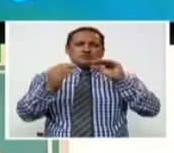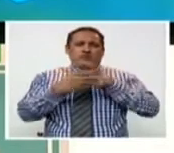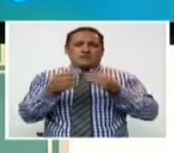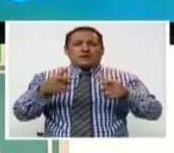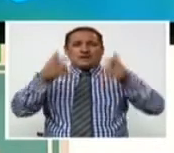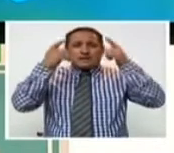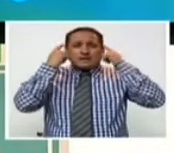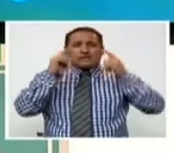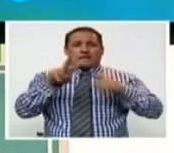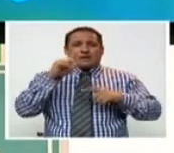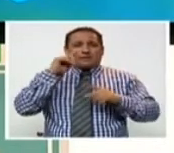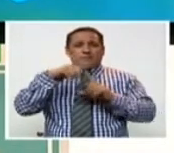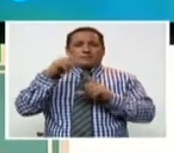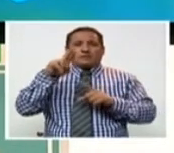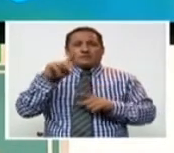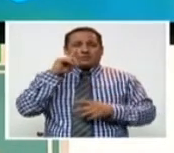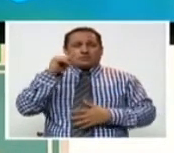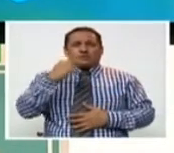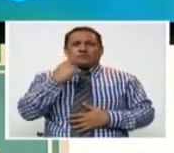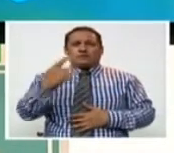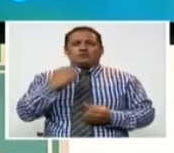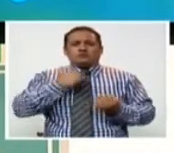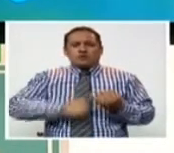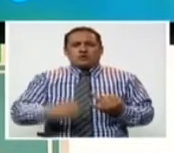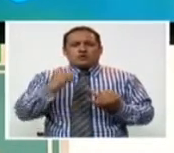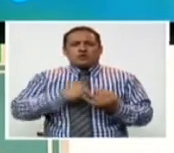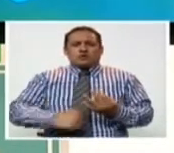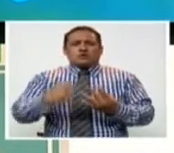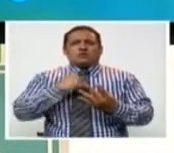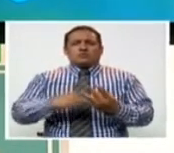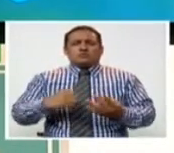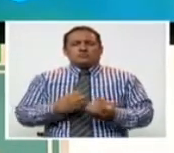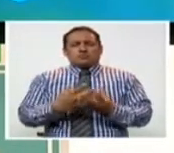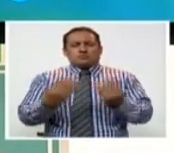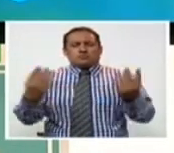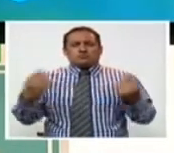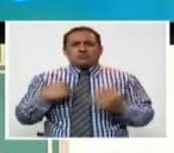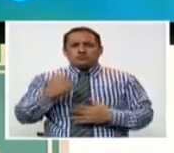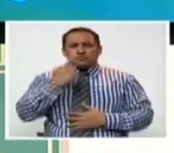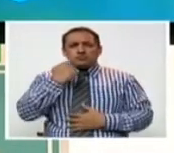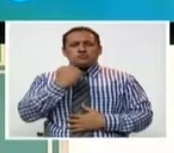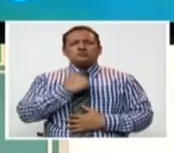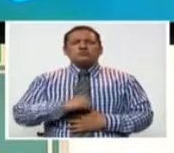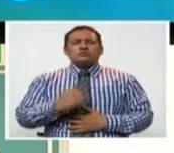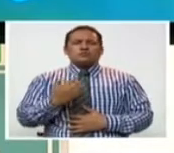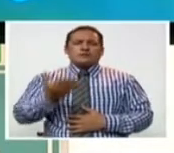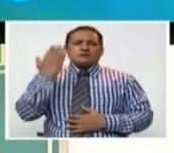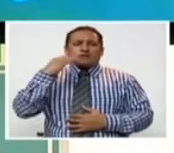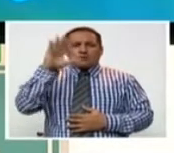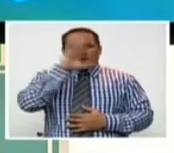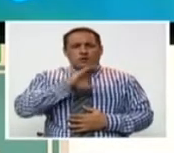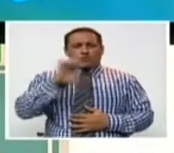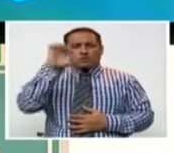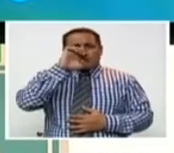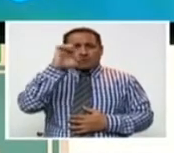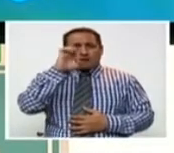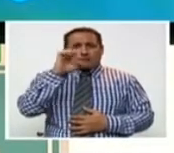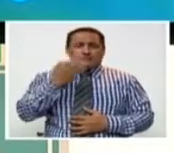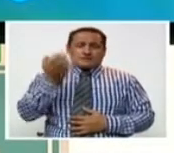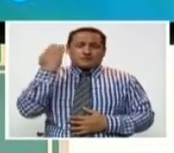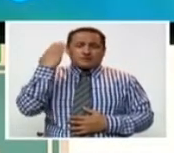conocida portadora y su descendencia y muchos varones de la monarquía europea